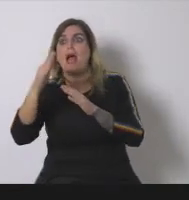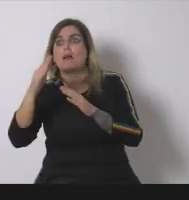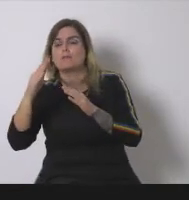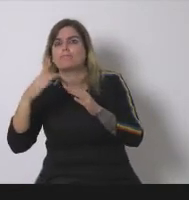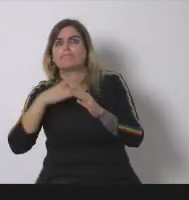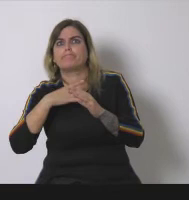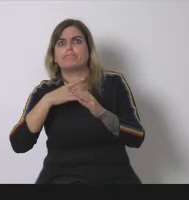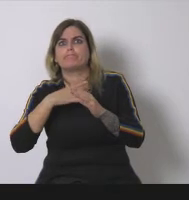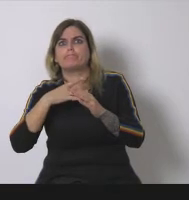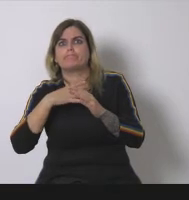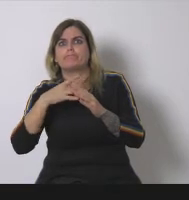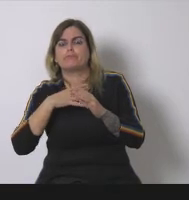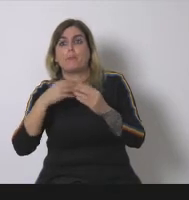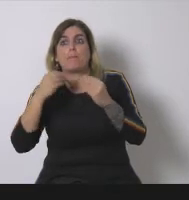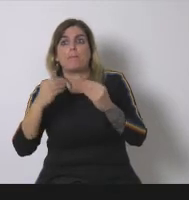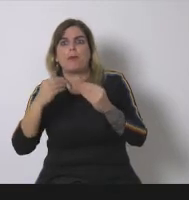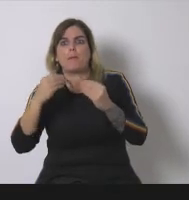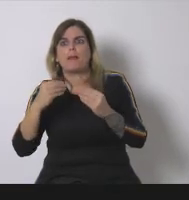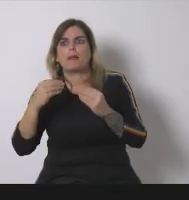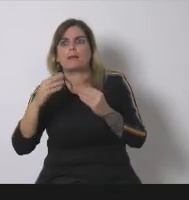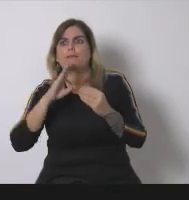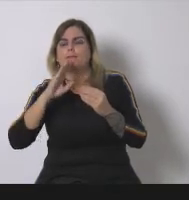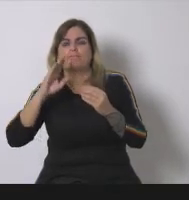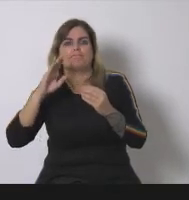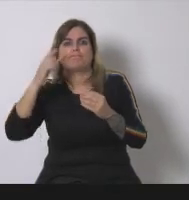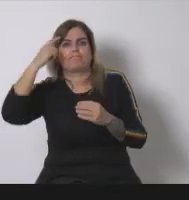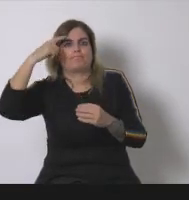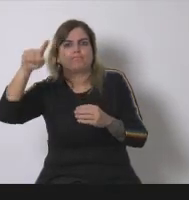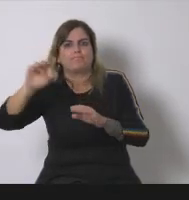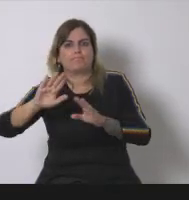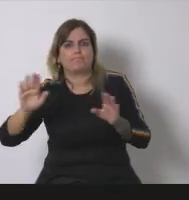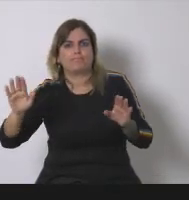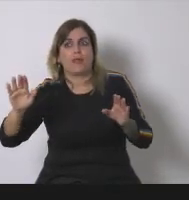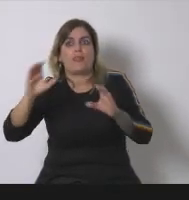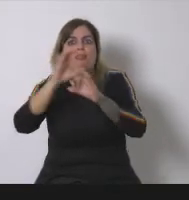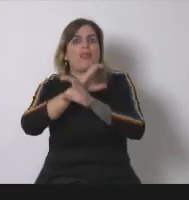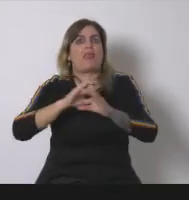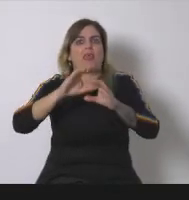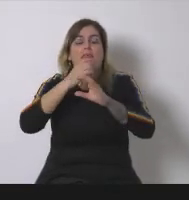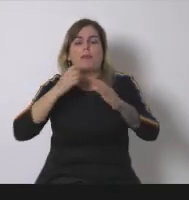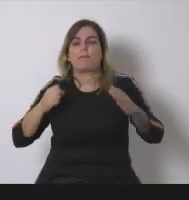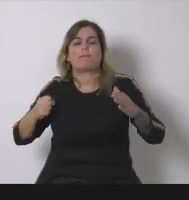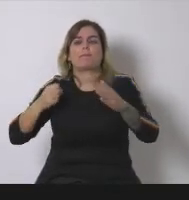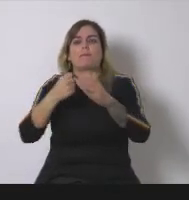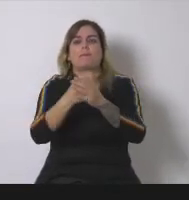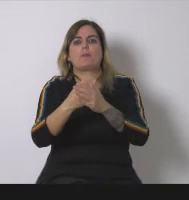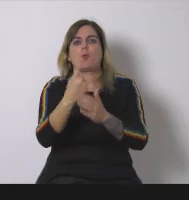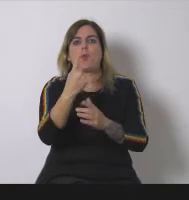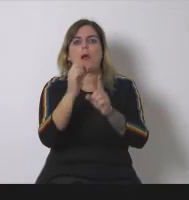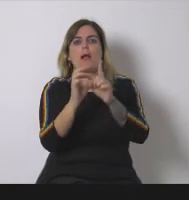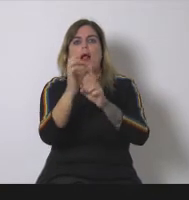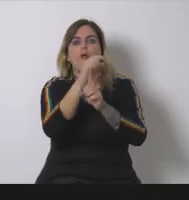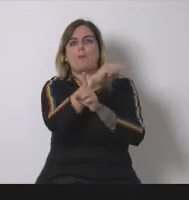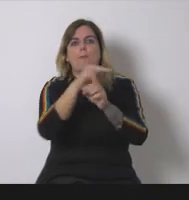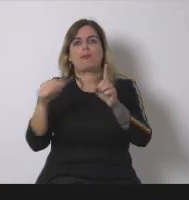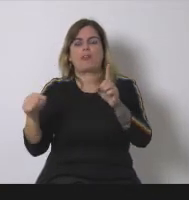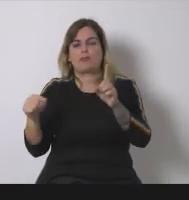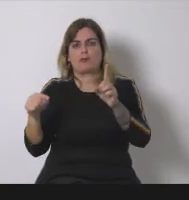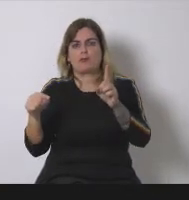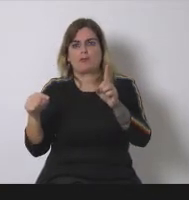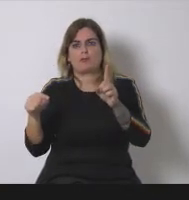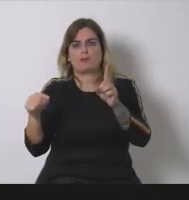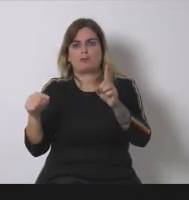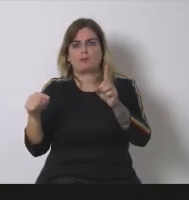sobre el cual la ciencia establece que existe ciertas certezas de que no hay unos cambios irreversibles en el clima